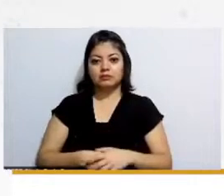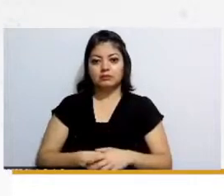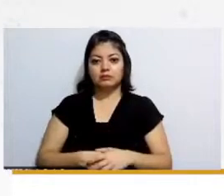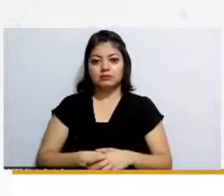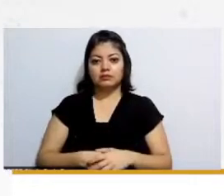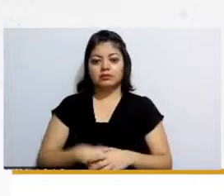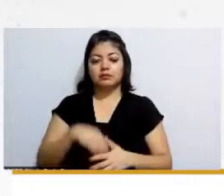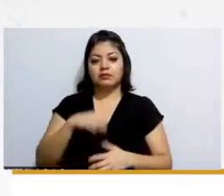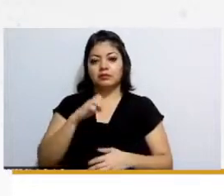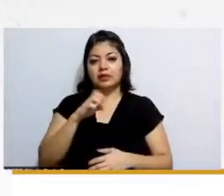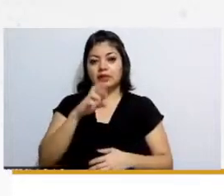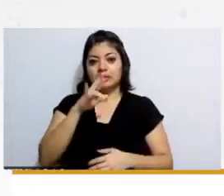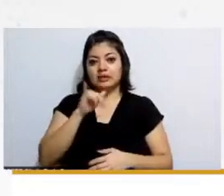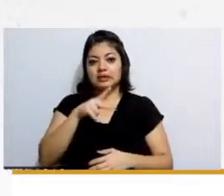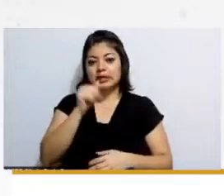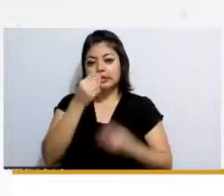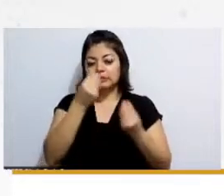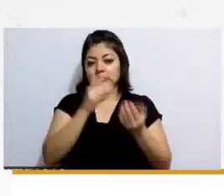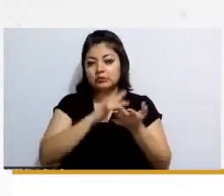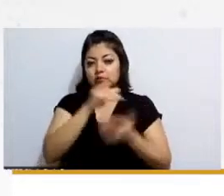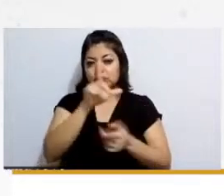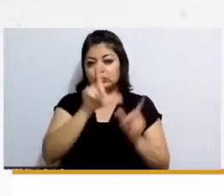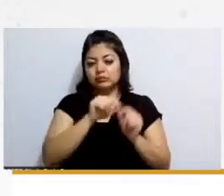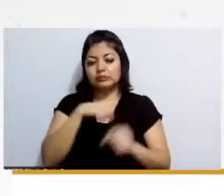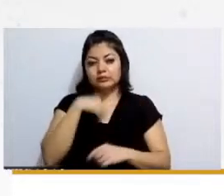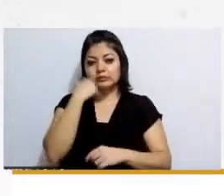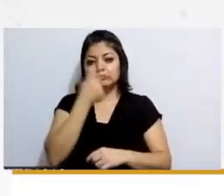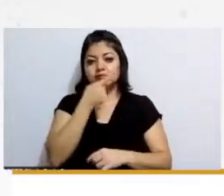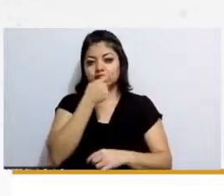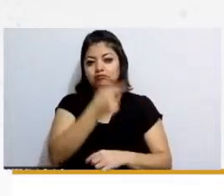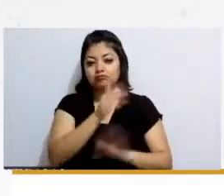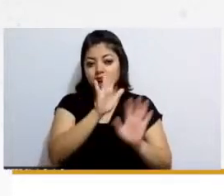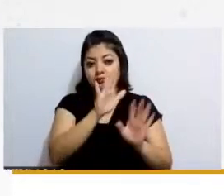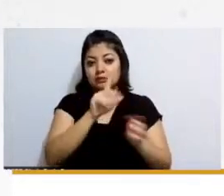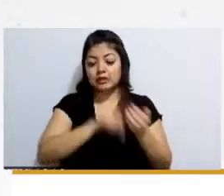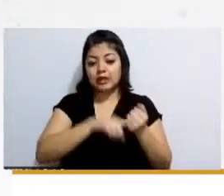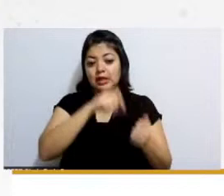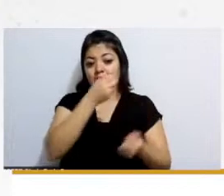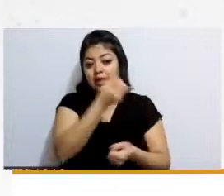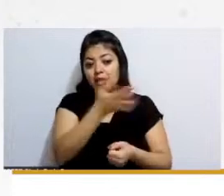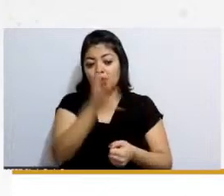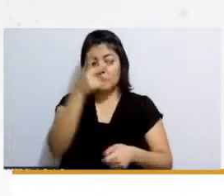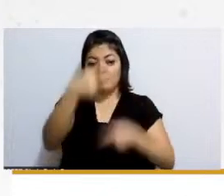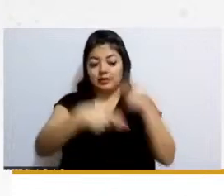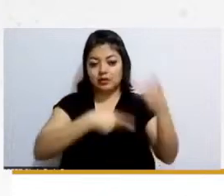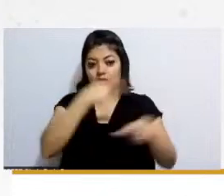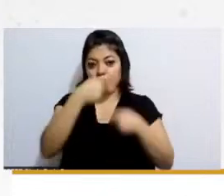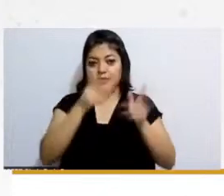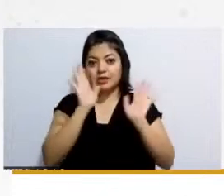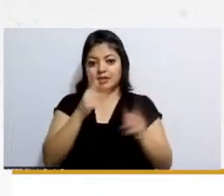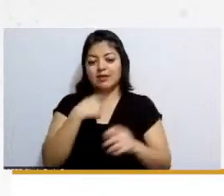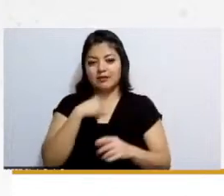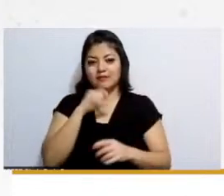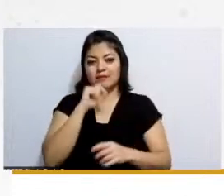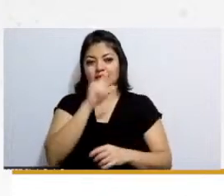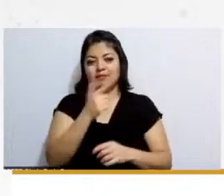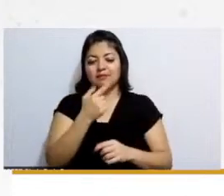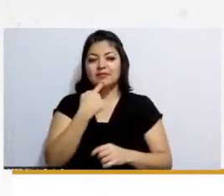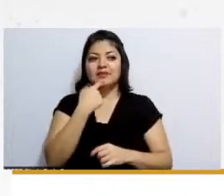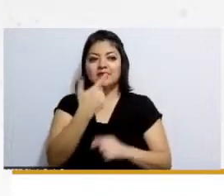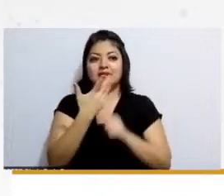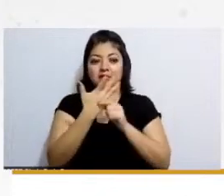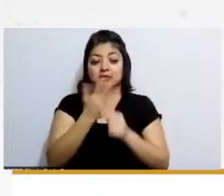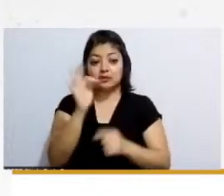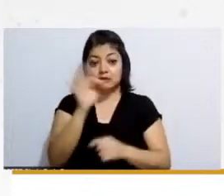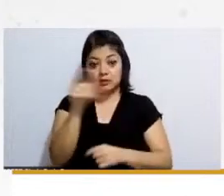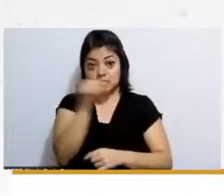solo quiero reiterar algo porque están digamos llegando varias preguntas sobre eso que ya lo dijimos anteriormente y es si ustedes